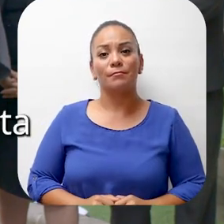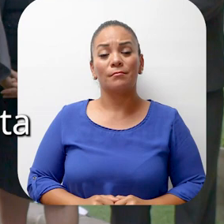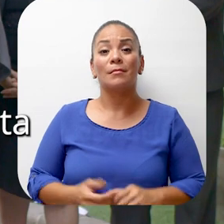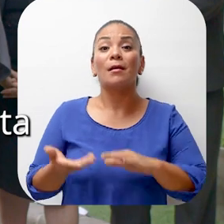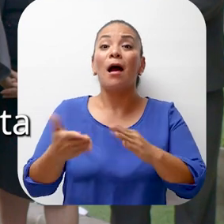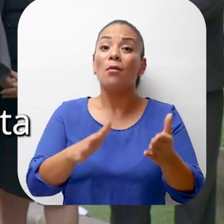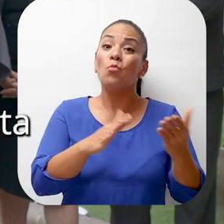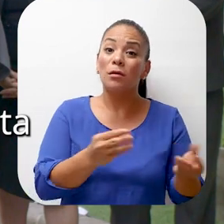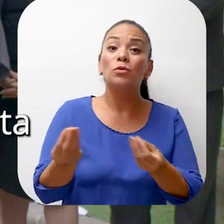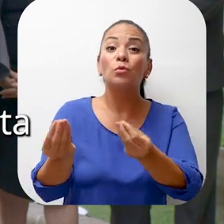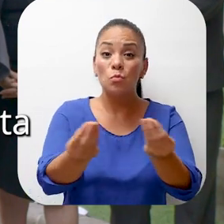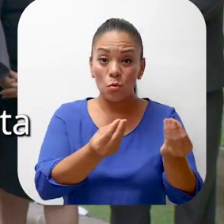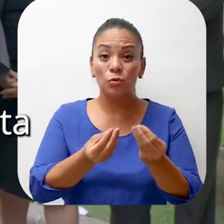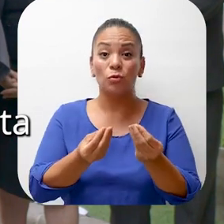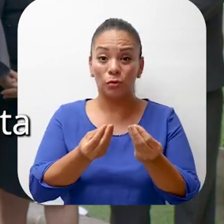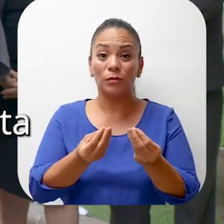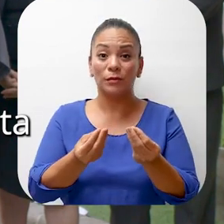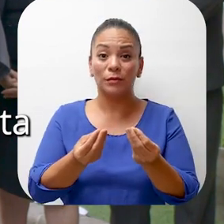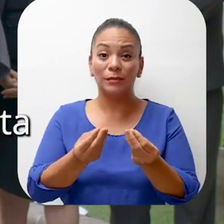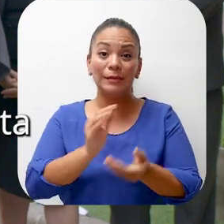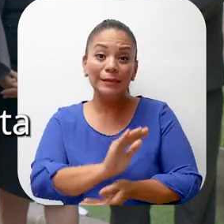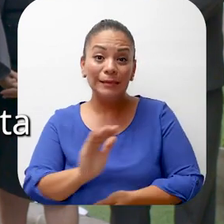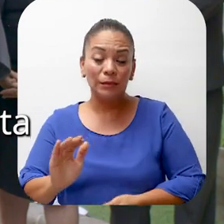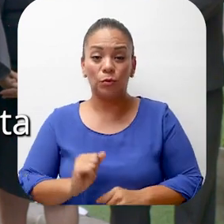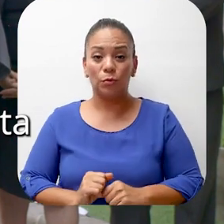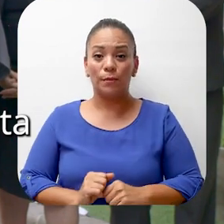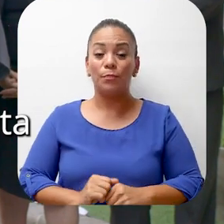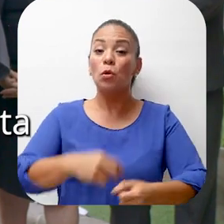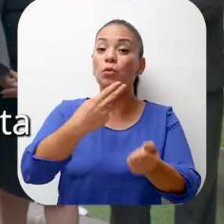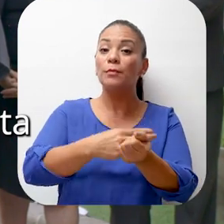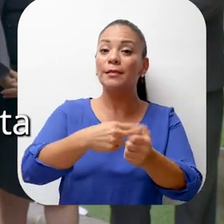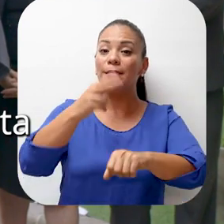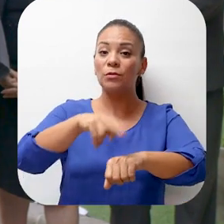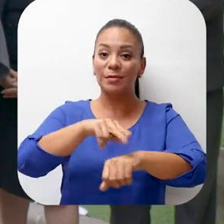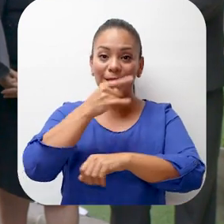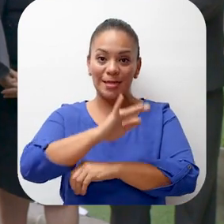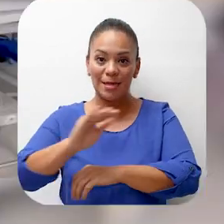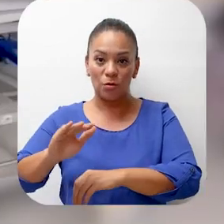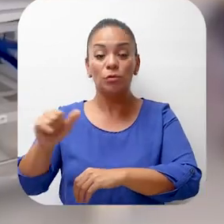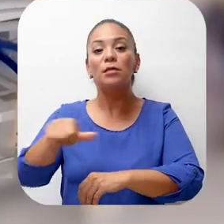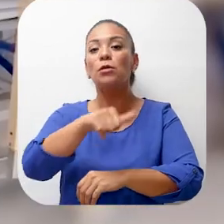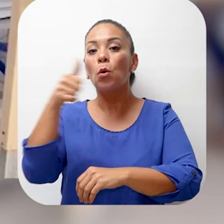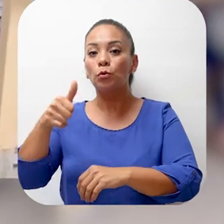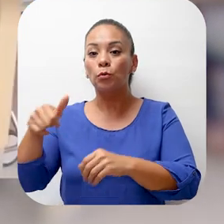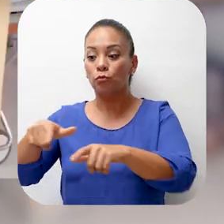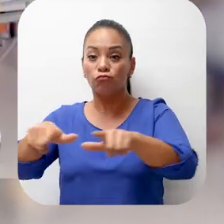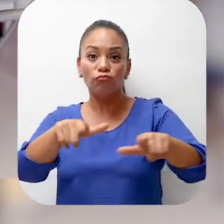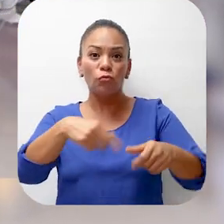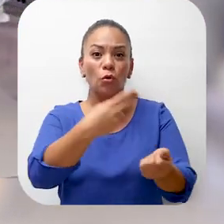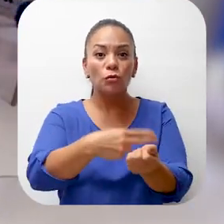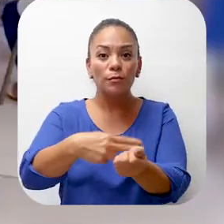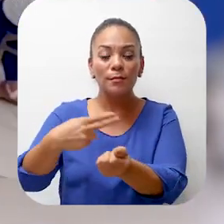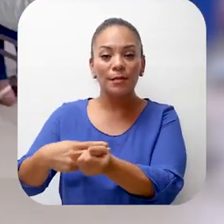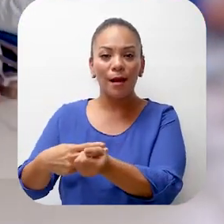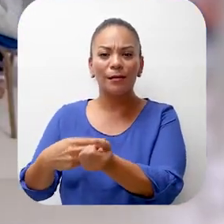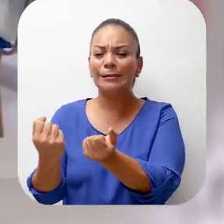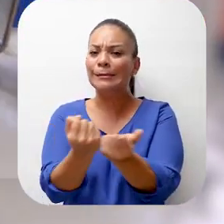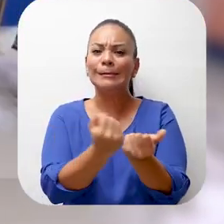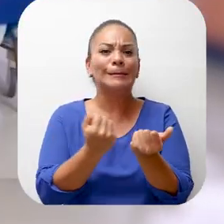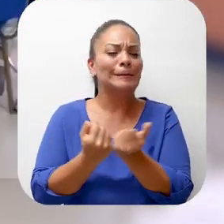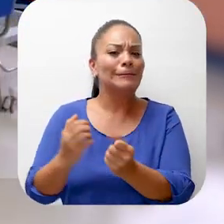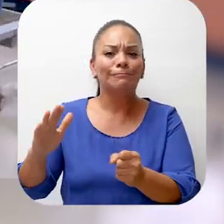que se nos han muerto más de la cuenta y que el Hospital Nacional de Niños y los centros periféricos hospitalarios